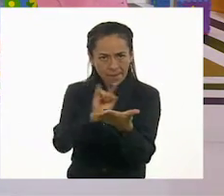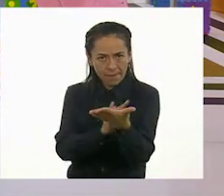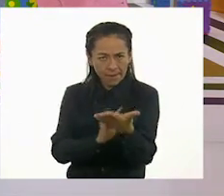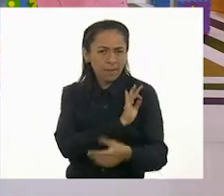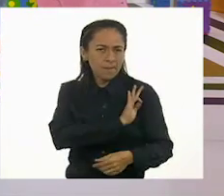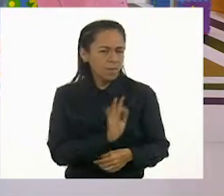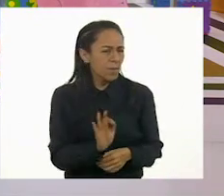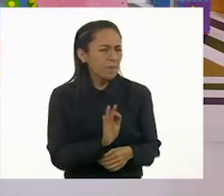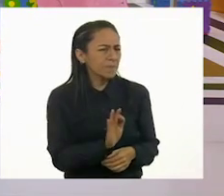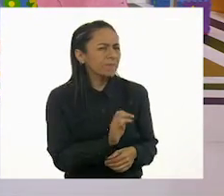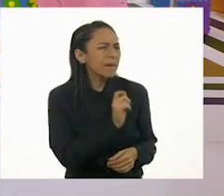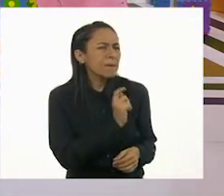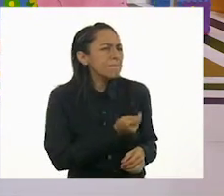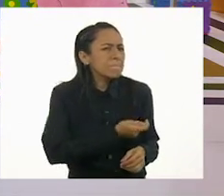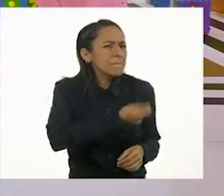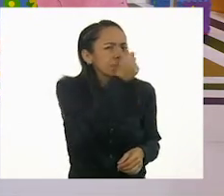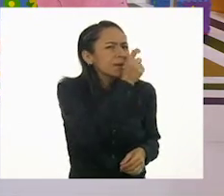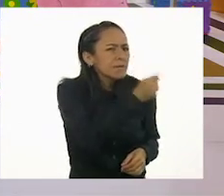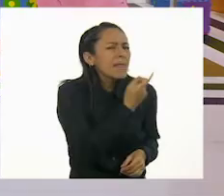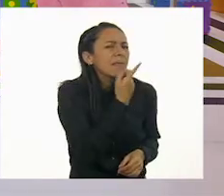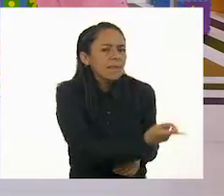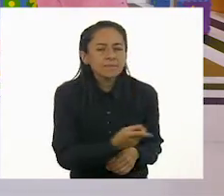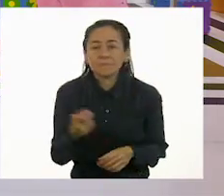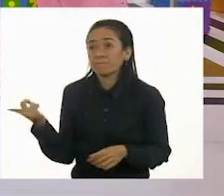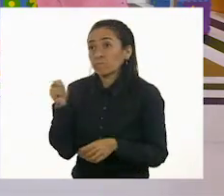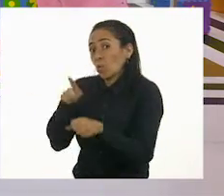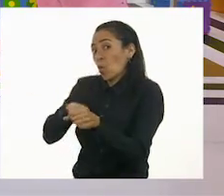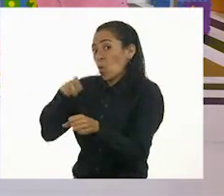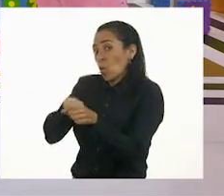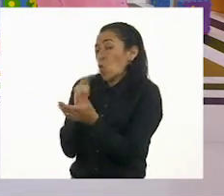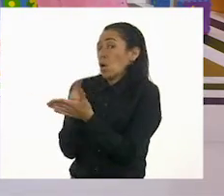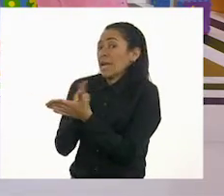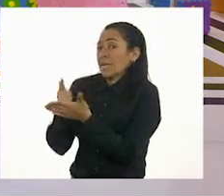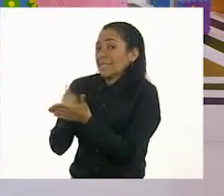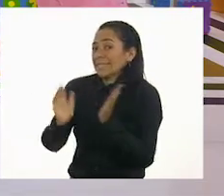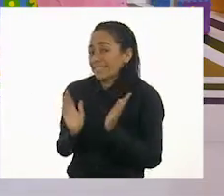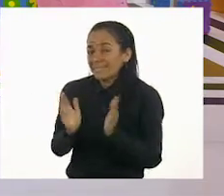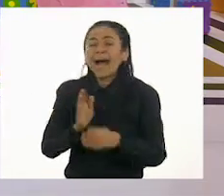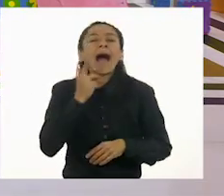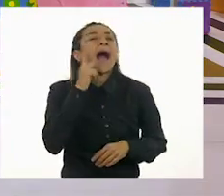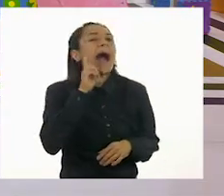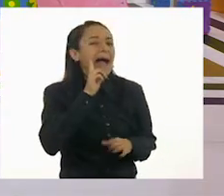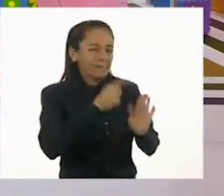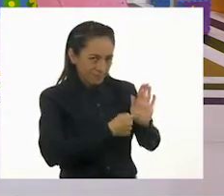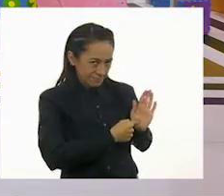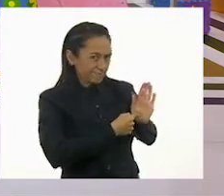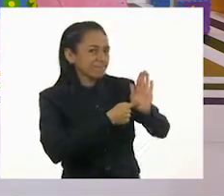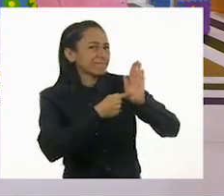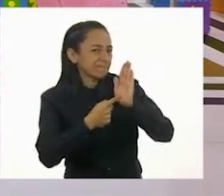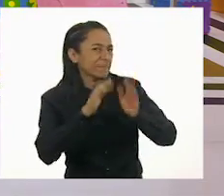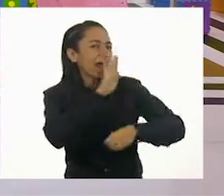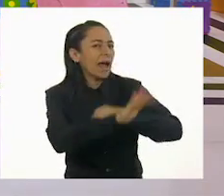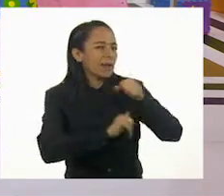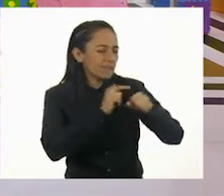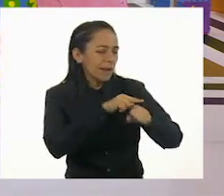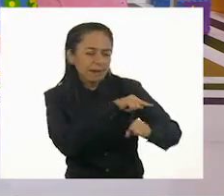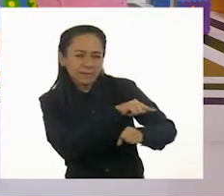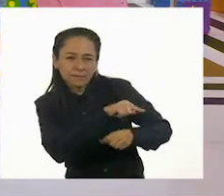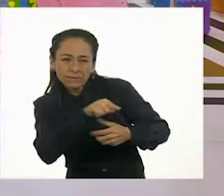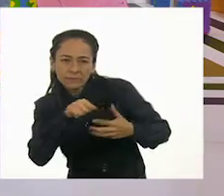Dice de color gris. A ver, de los animales que te voy a presentar, ¿cuál puedes poner ahí como color gris?